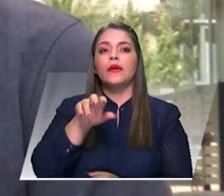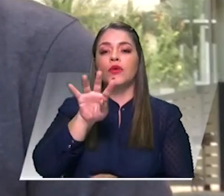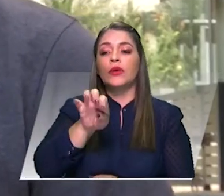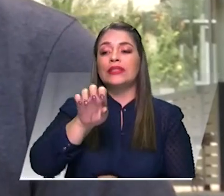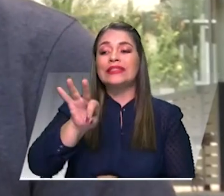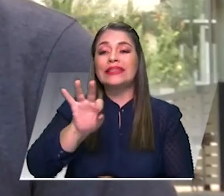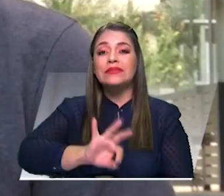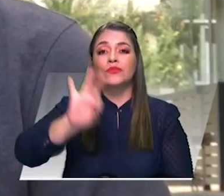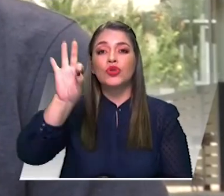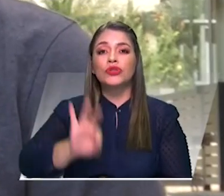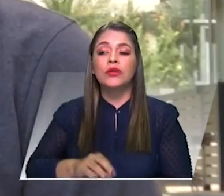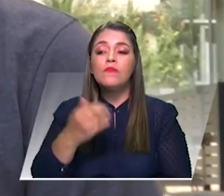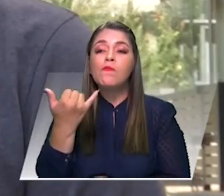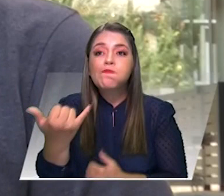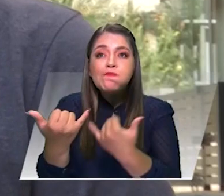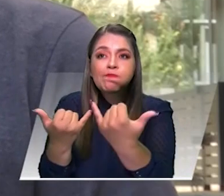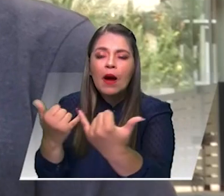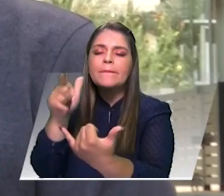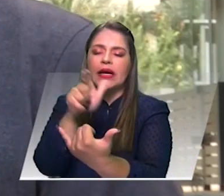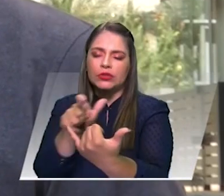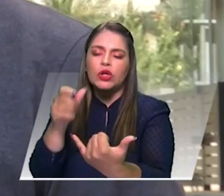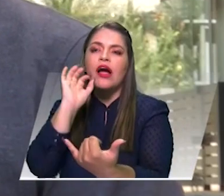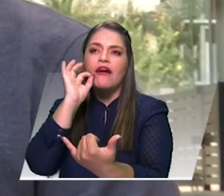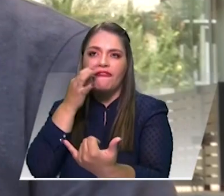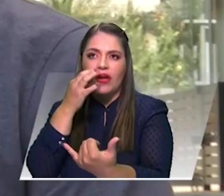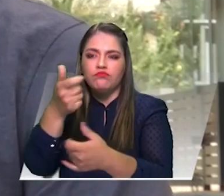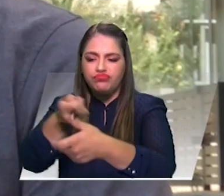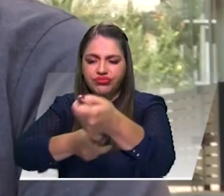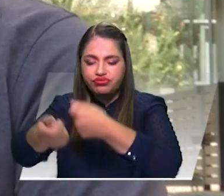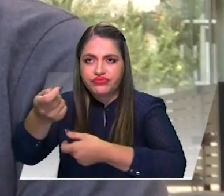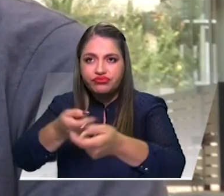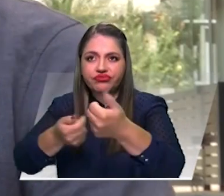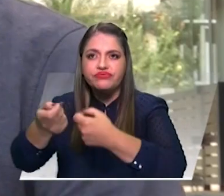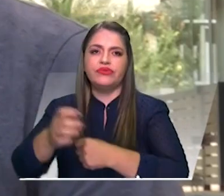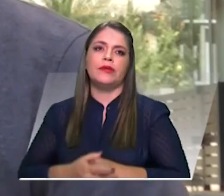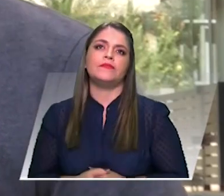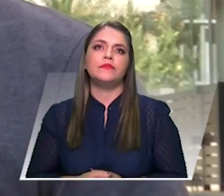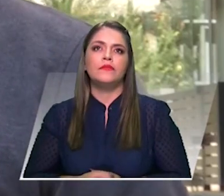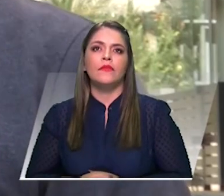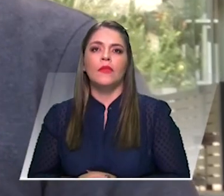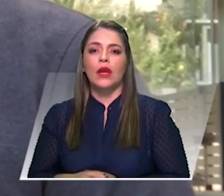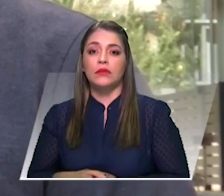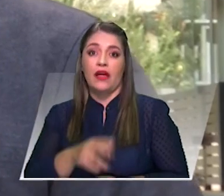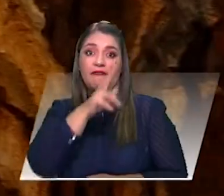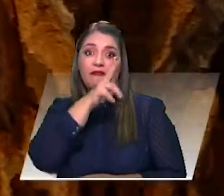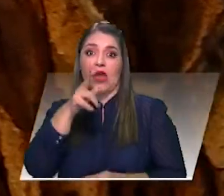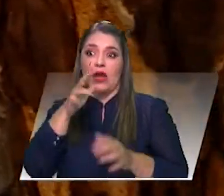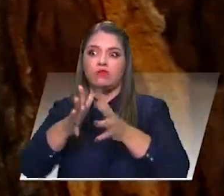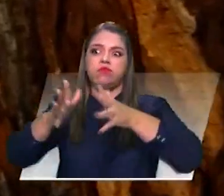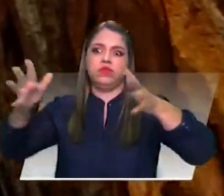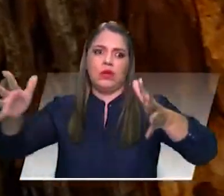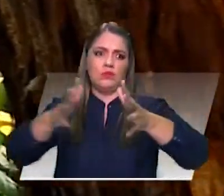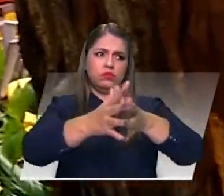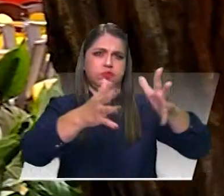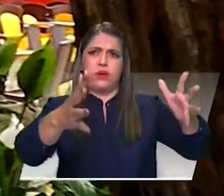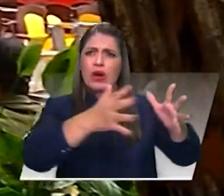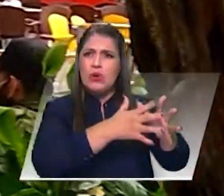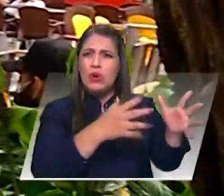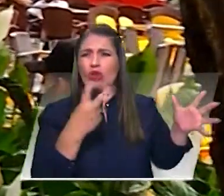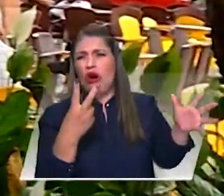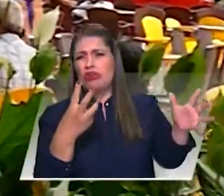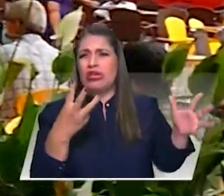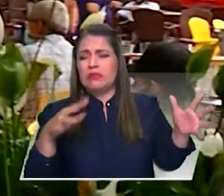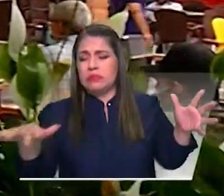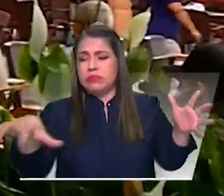recolectores de café, algunos de ellos de dos o tres fincas más grandes que hay allá. Para frenar el avance del